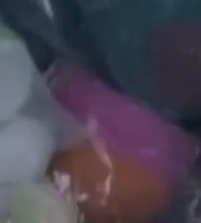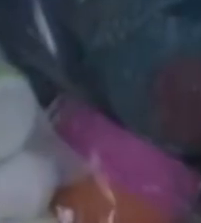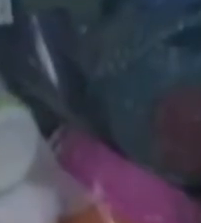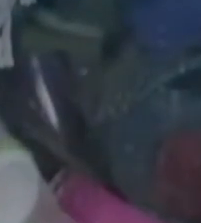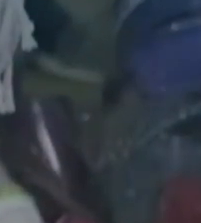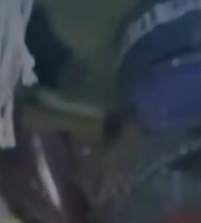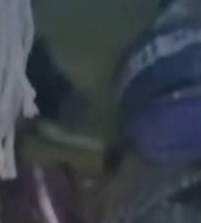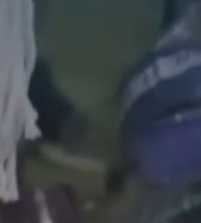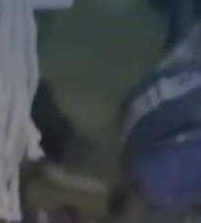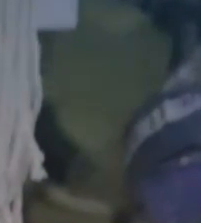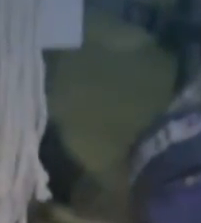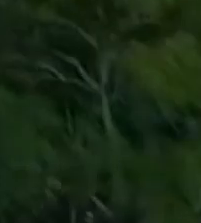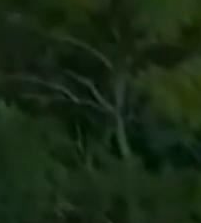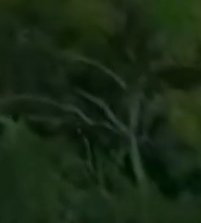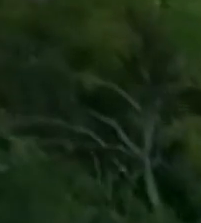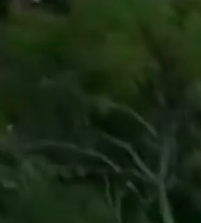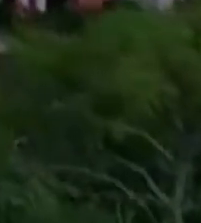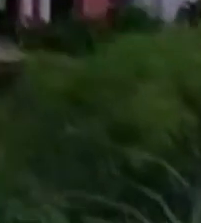limpieza personal y de la casa.